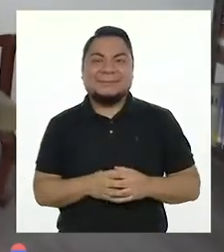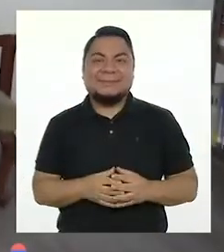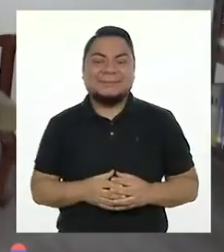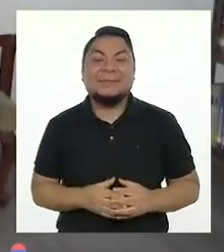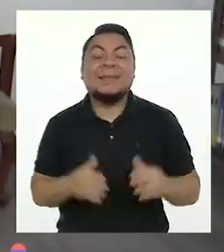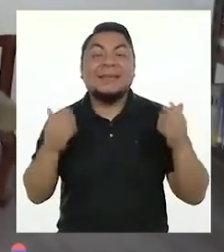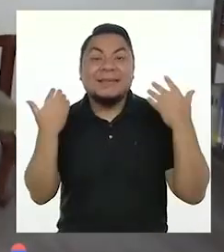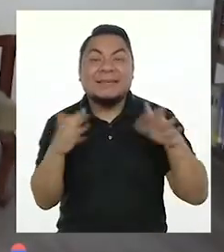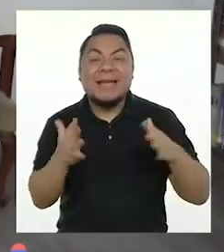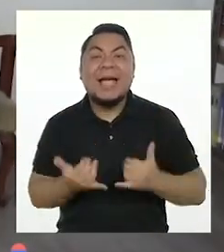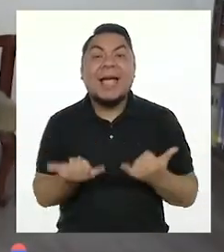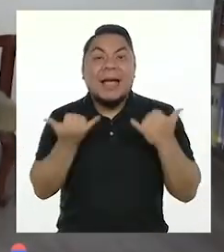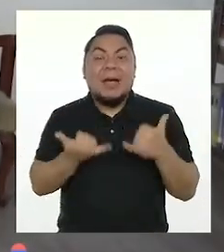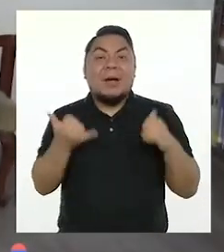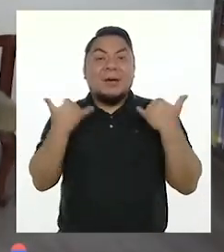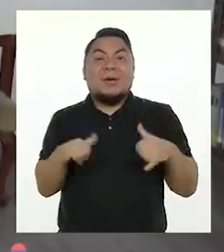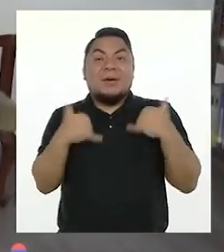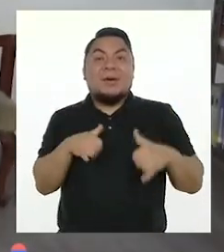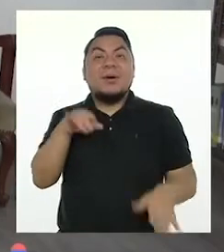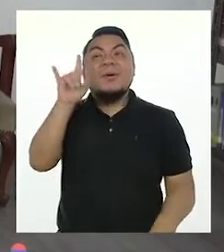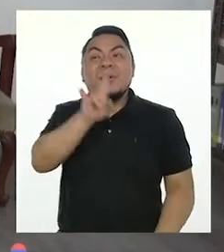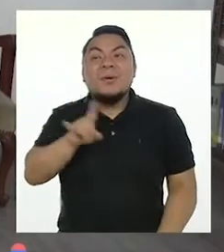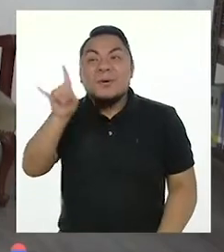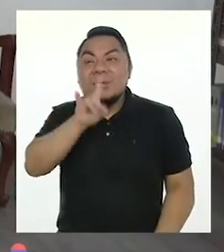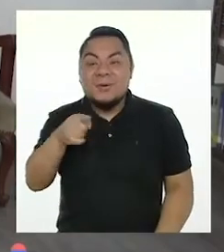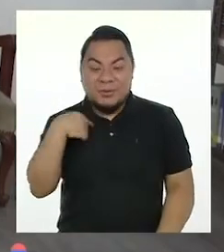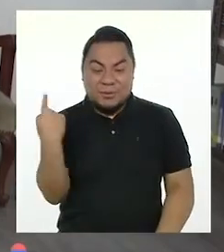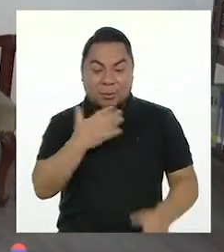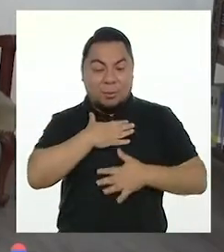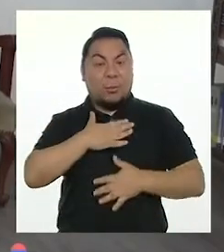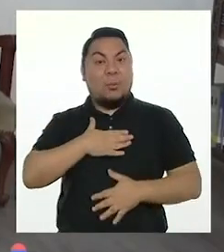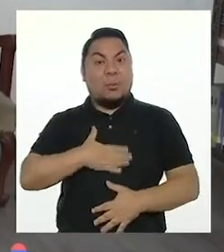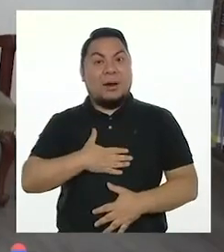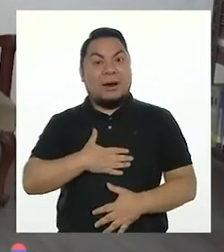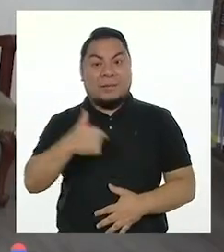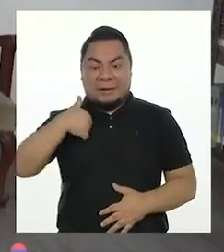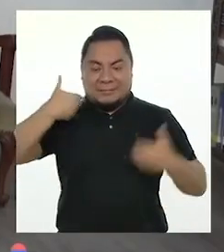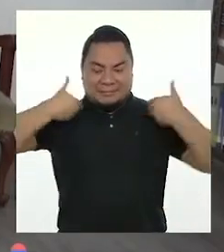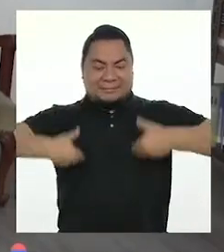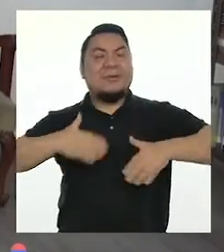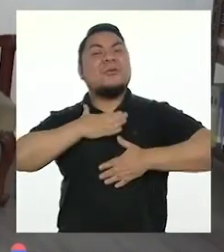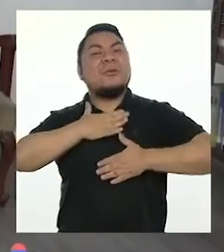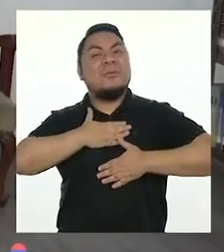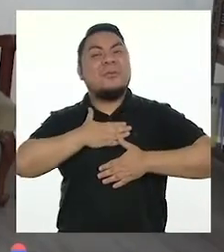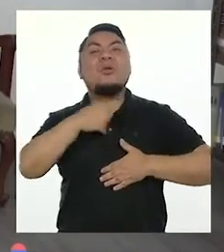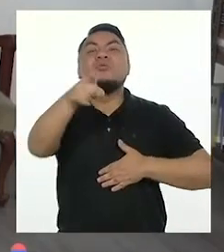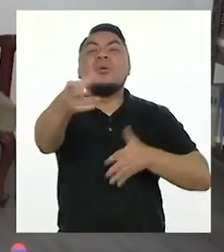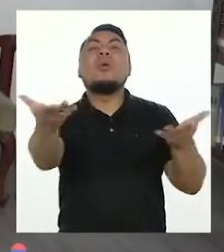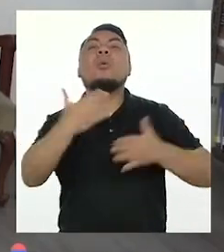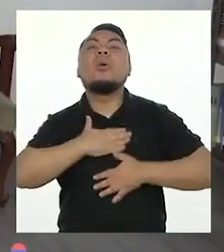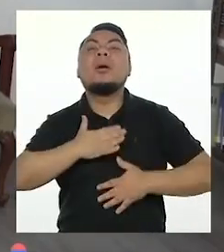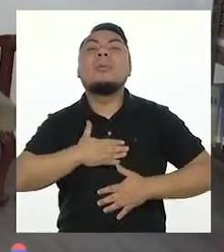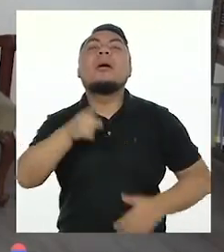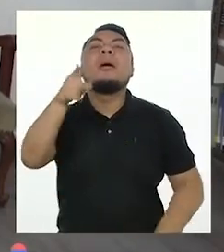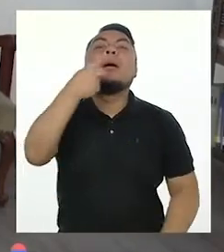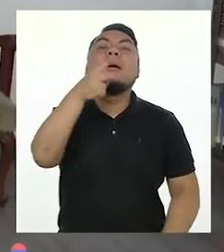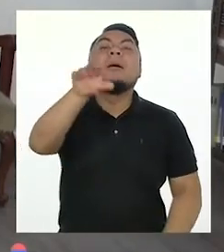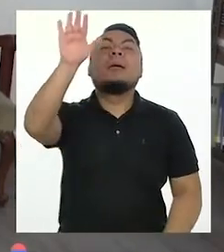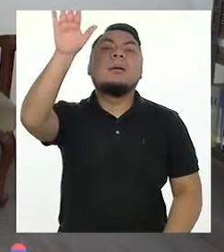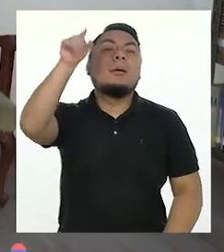Ya. Ahora para jugar, utilizaremos nuestro cuerpo. Aquí está el mío. ¿Dónde está el suyo? A ver.